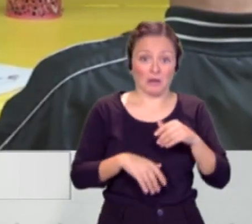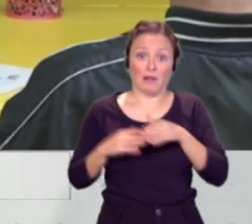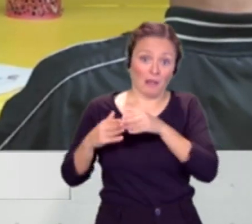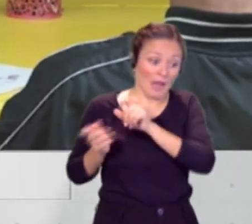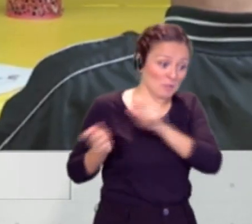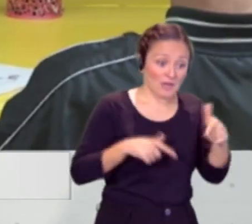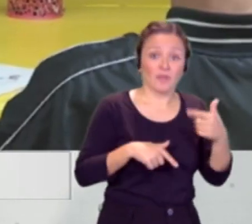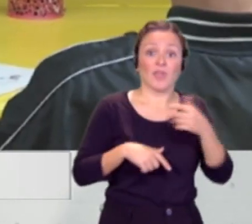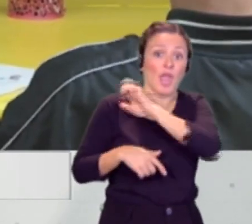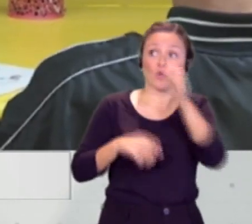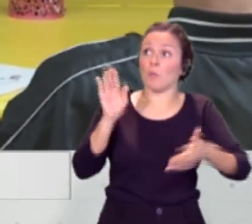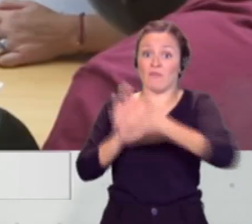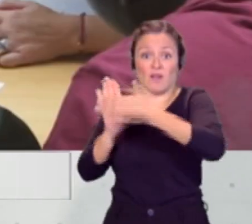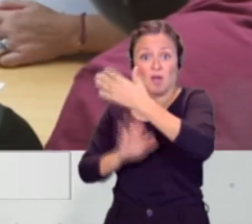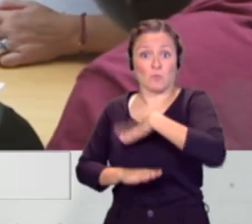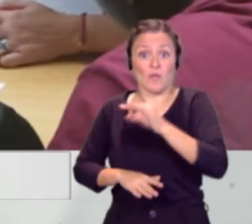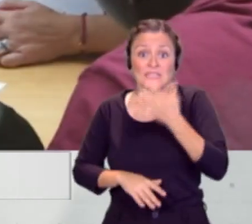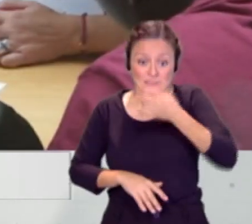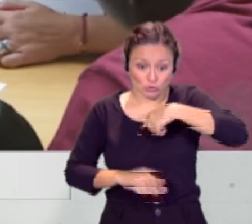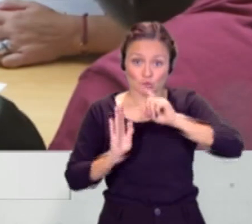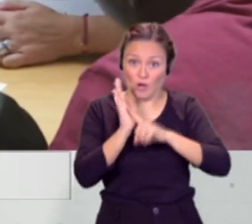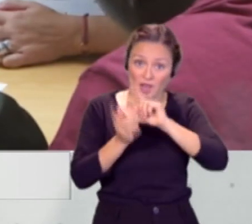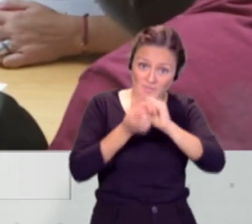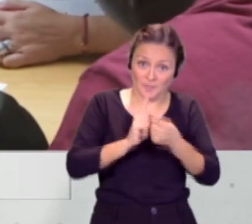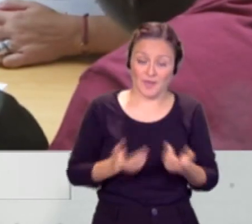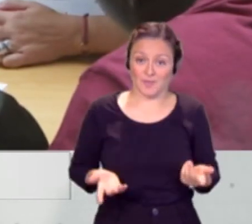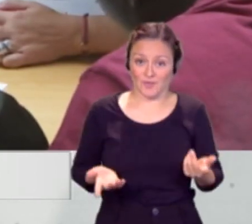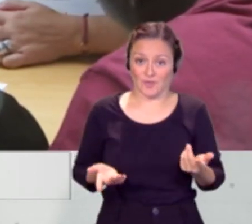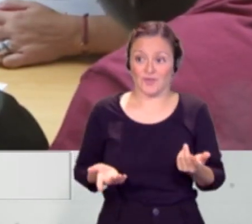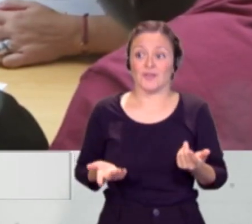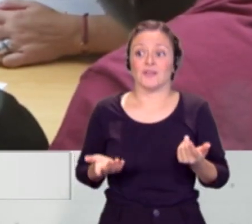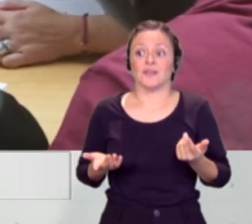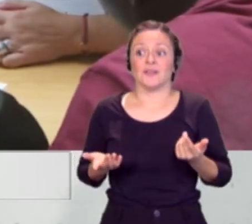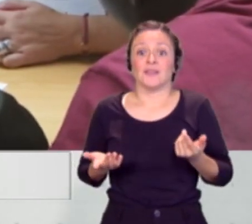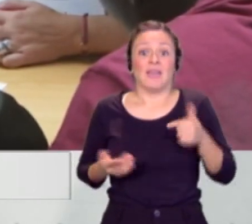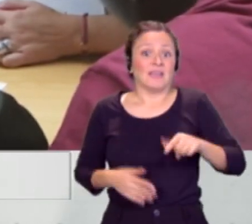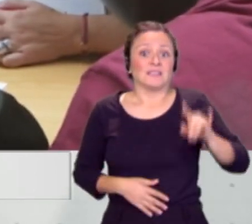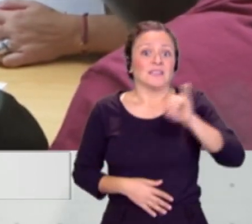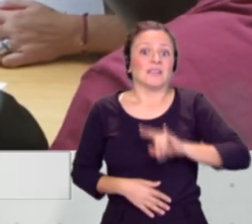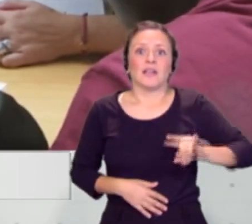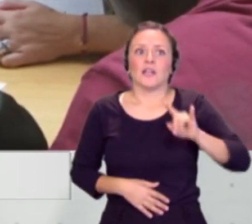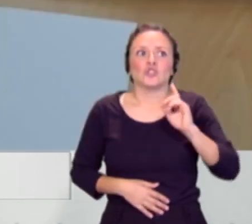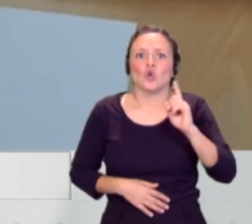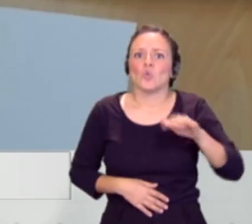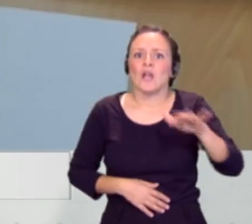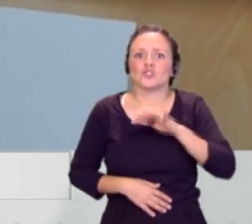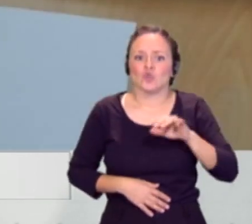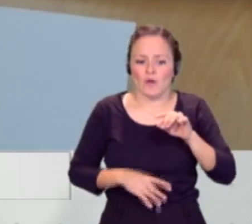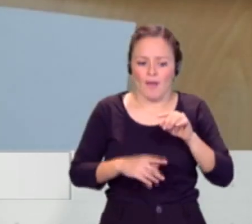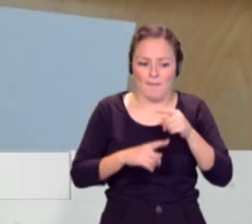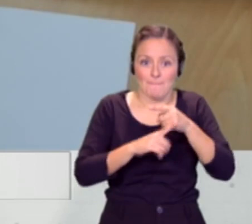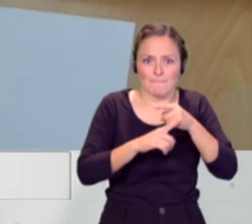que es lo que realmente quieren. Canarias es solo un punto de intermedio, de paso, para